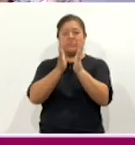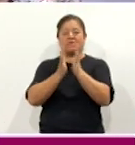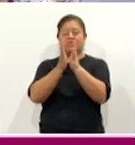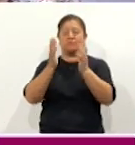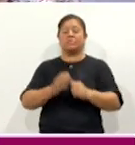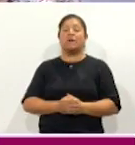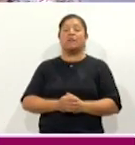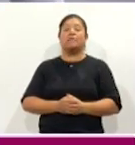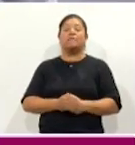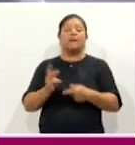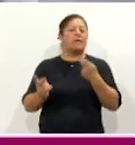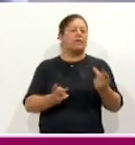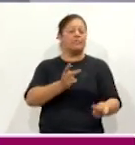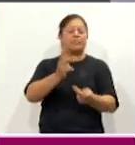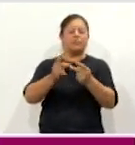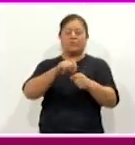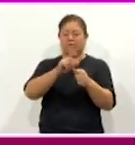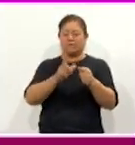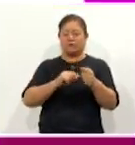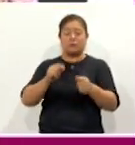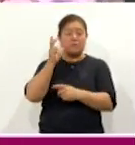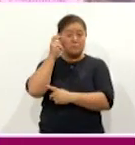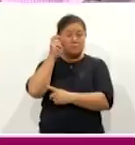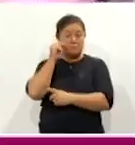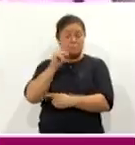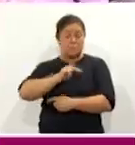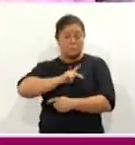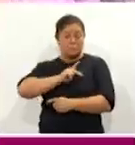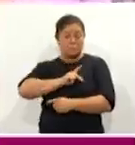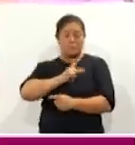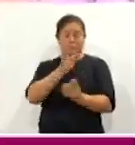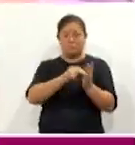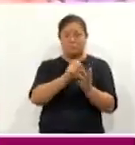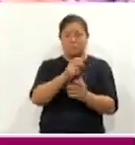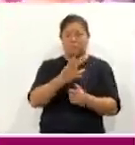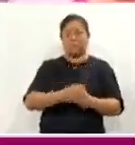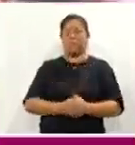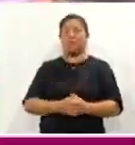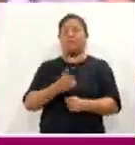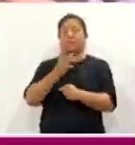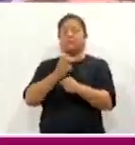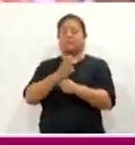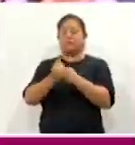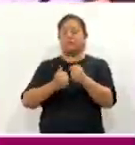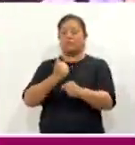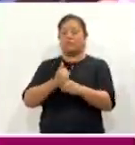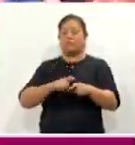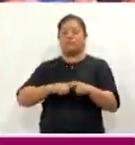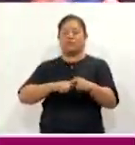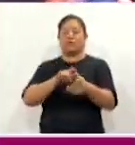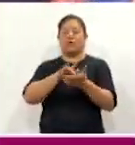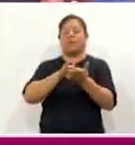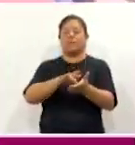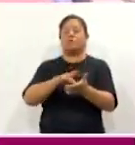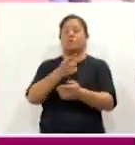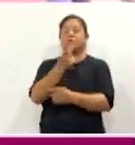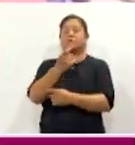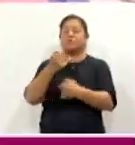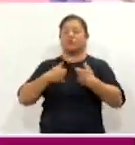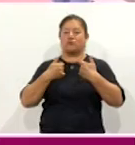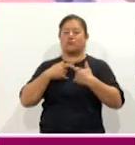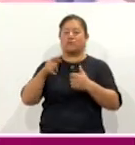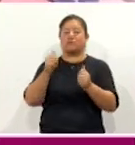¿Me Escuchas 2024? Por segundo año consecutivo el gobierno del estado apoya a 100 jóvenes a través del programa